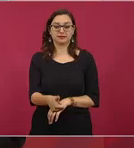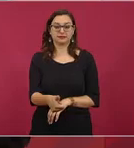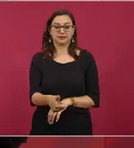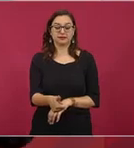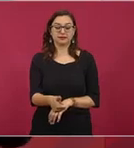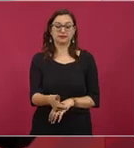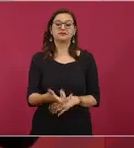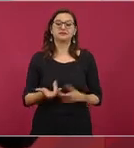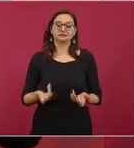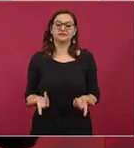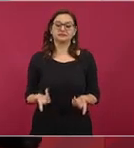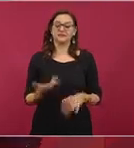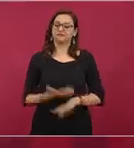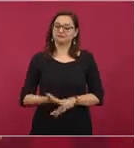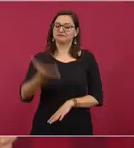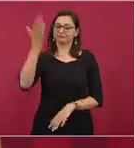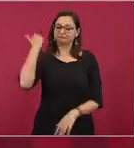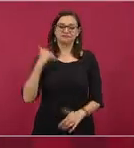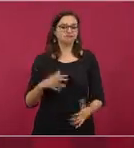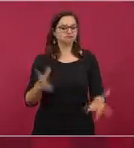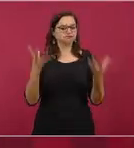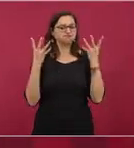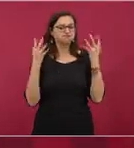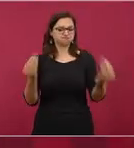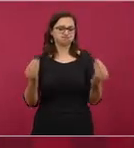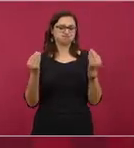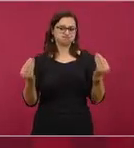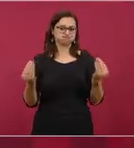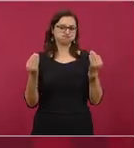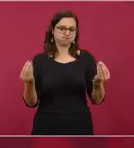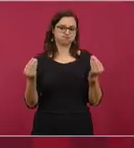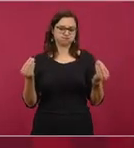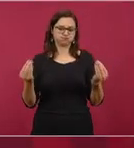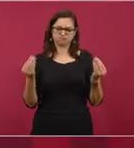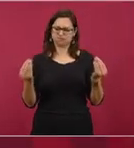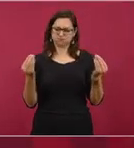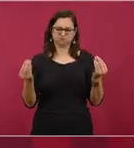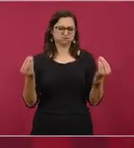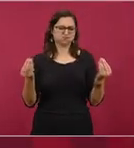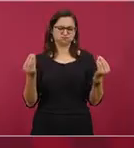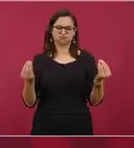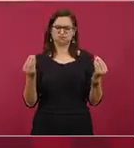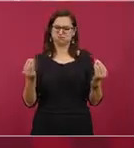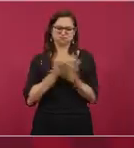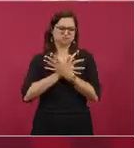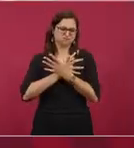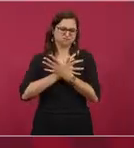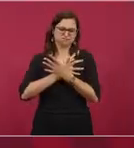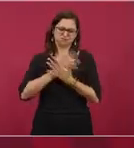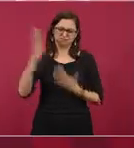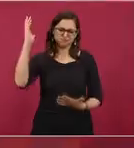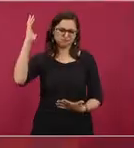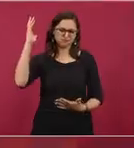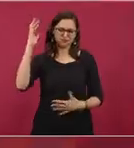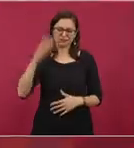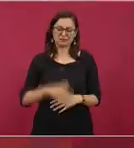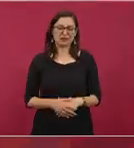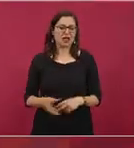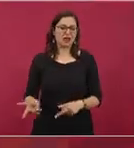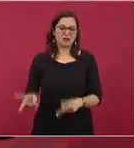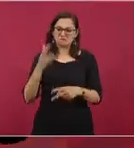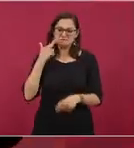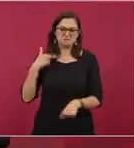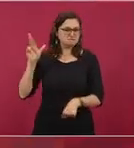y era mucha la corrupción que había mucha mucha mucha desmedida se dedicaban a